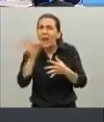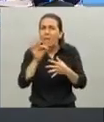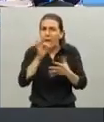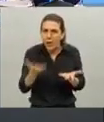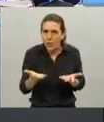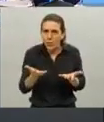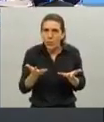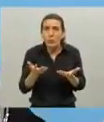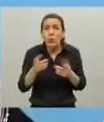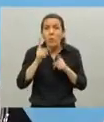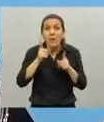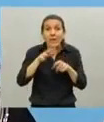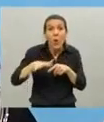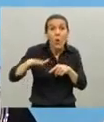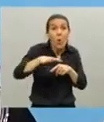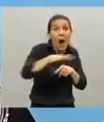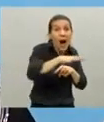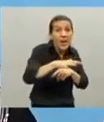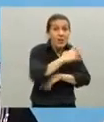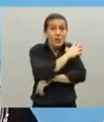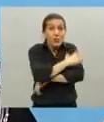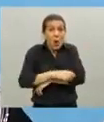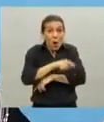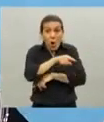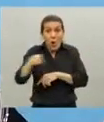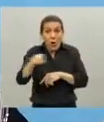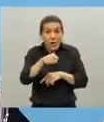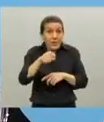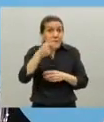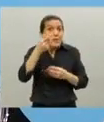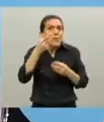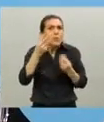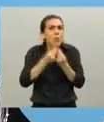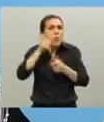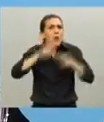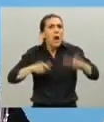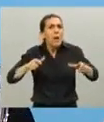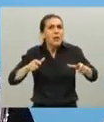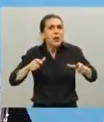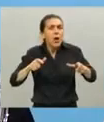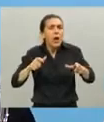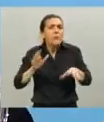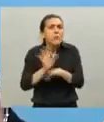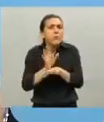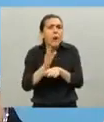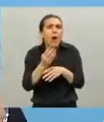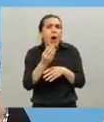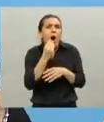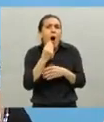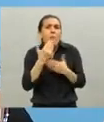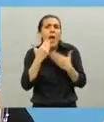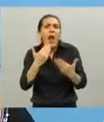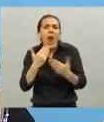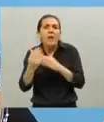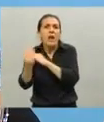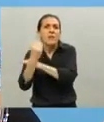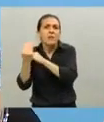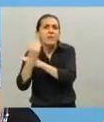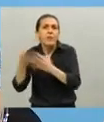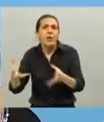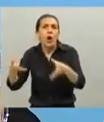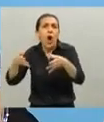En esos barrios, mucha gente vive del alimento que dan los comedores populares.